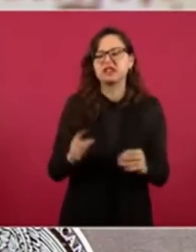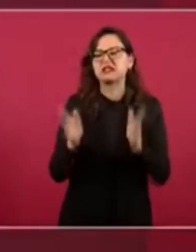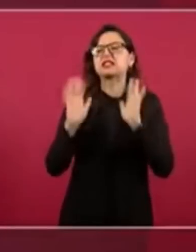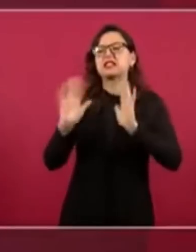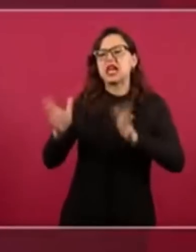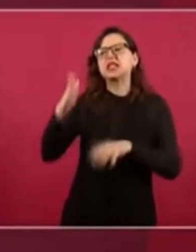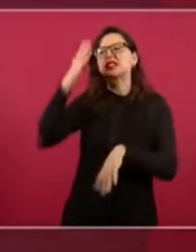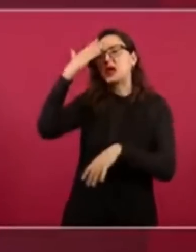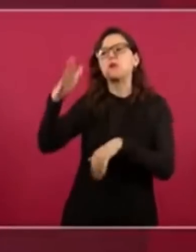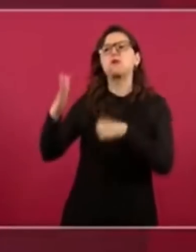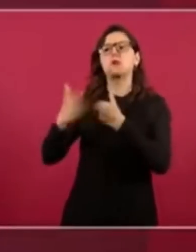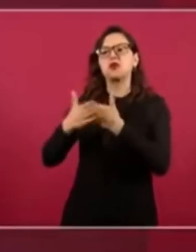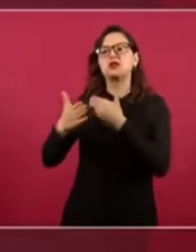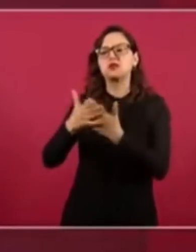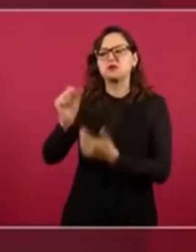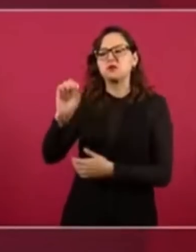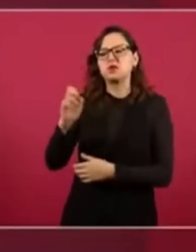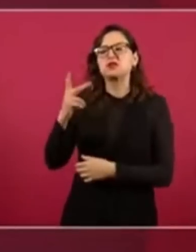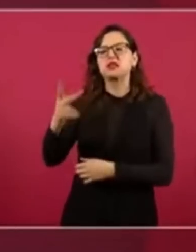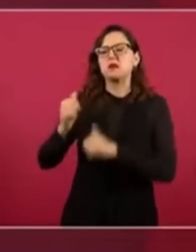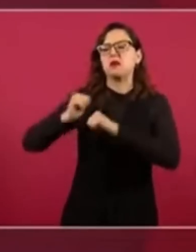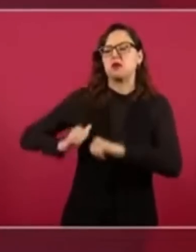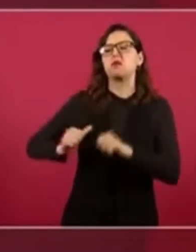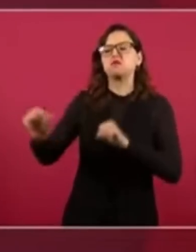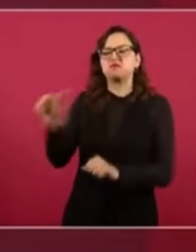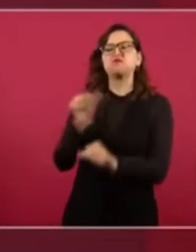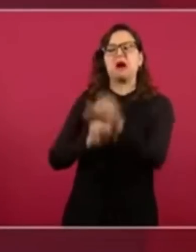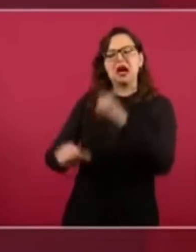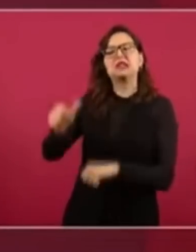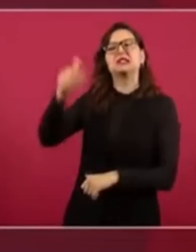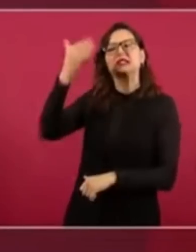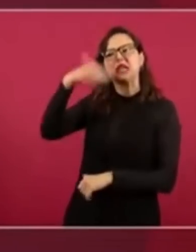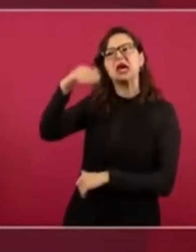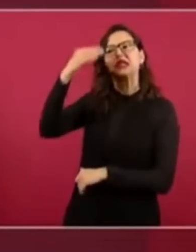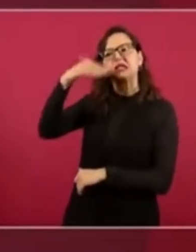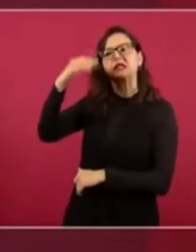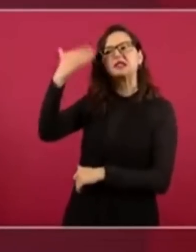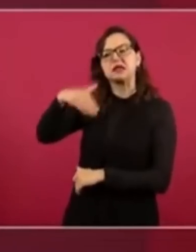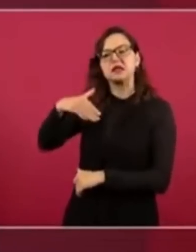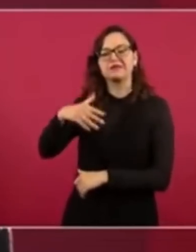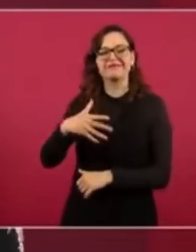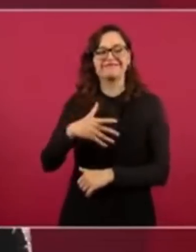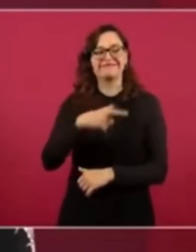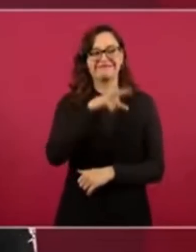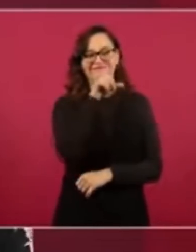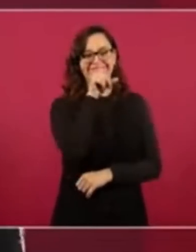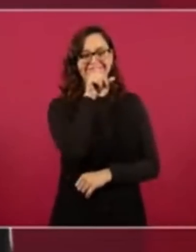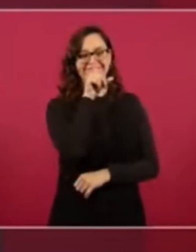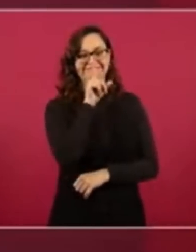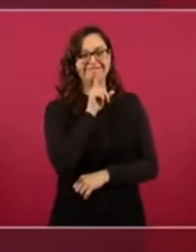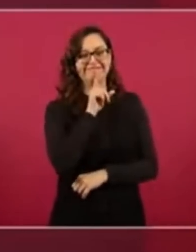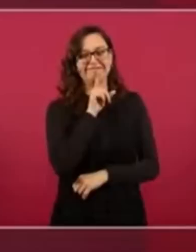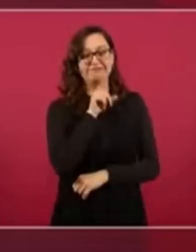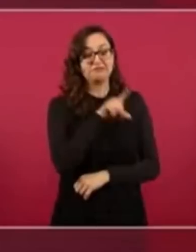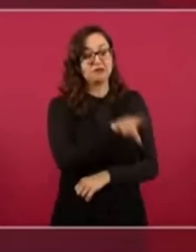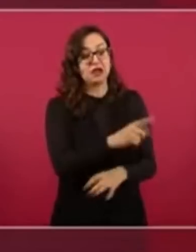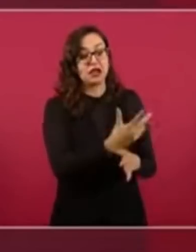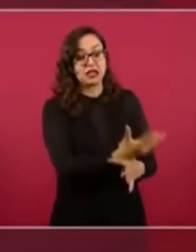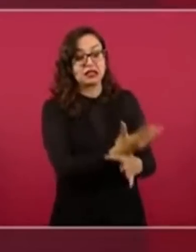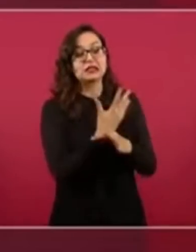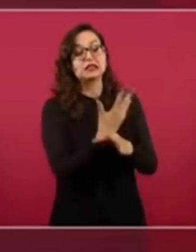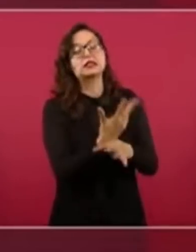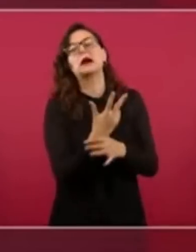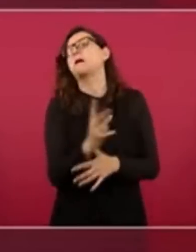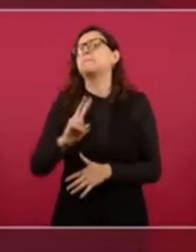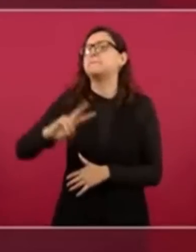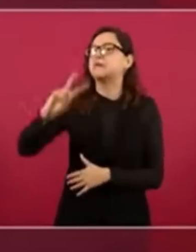de la República. Bueno, pero puras mentiras. Según estos medios que aseguraban decir la verdad más verdadera,